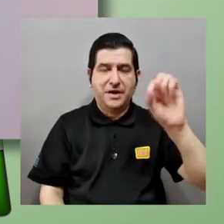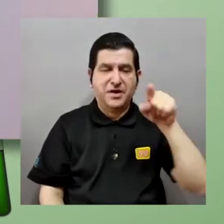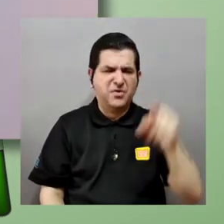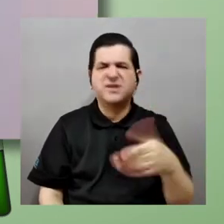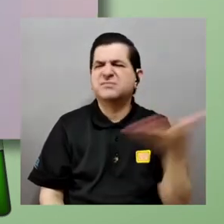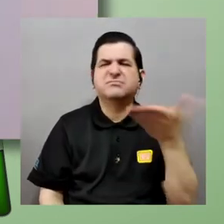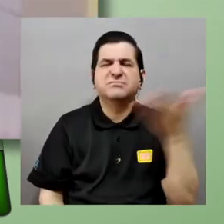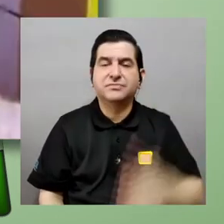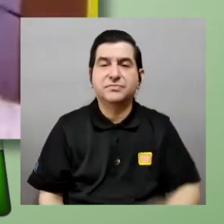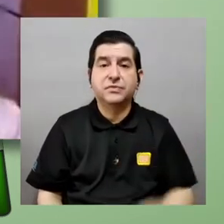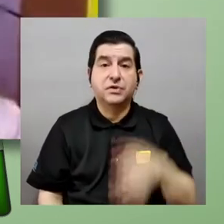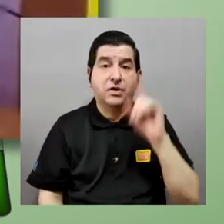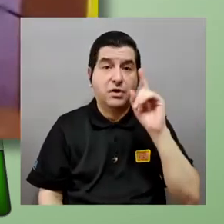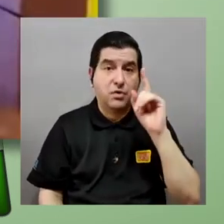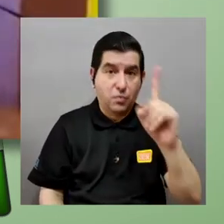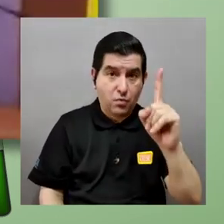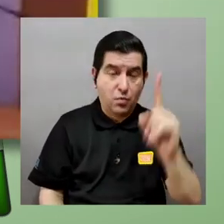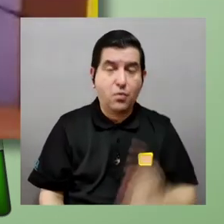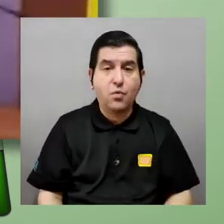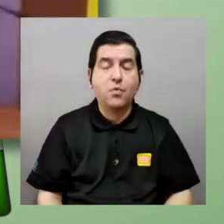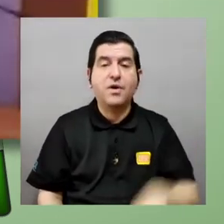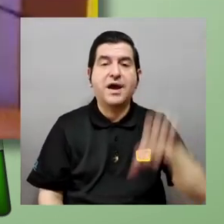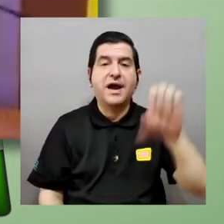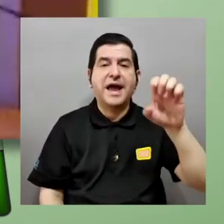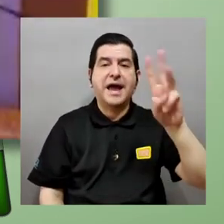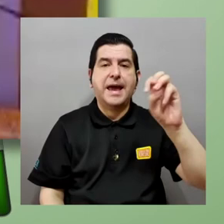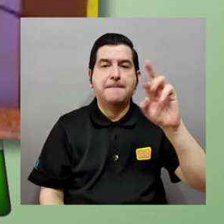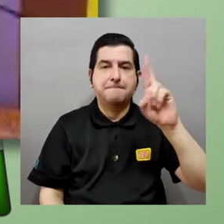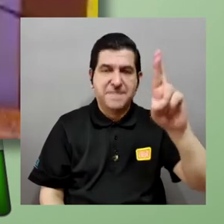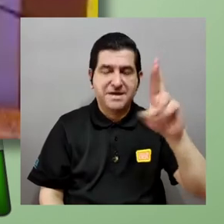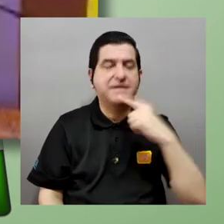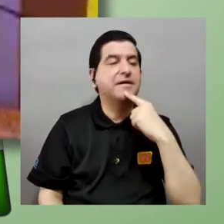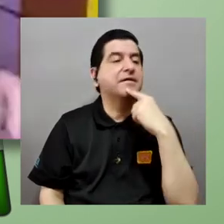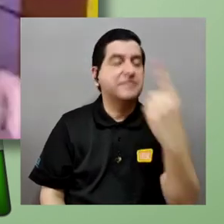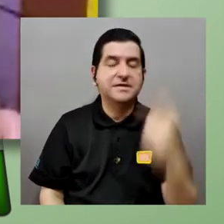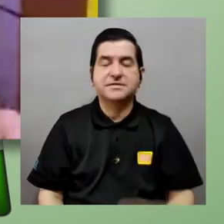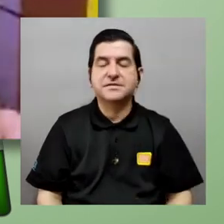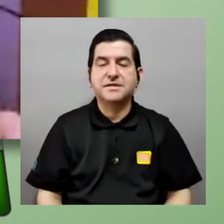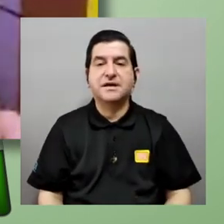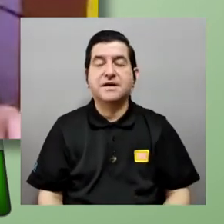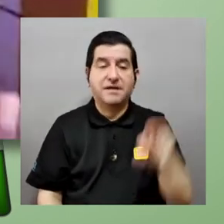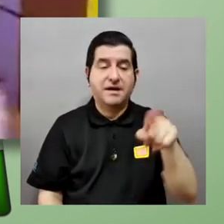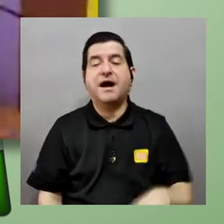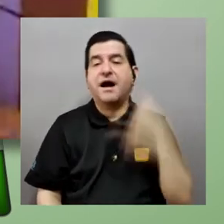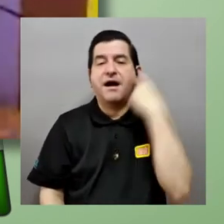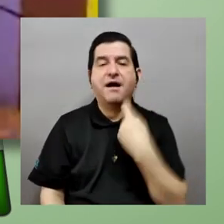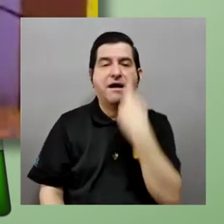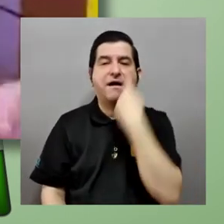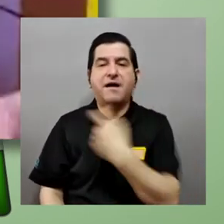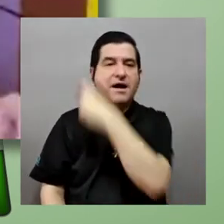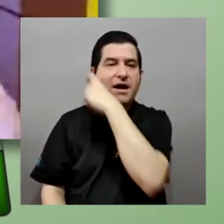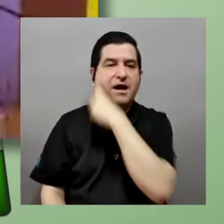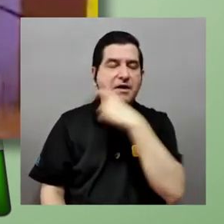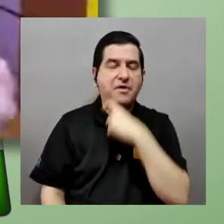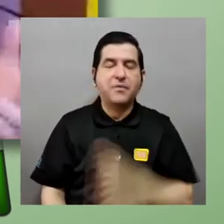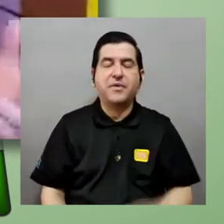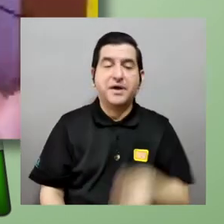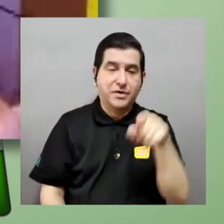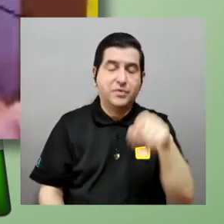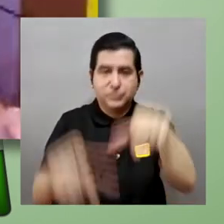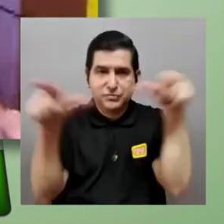este un emir a un emir le dijo a los barberos del